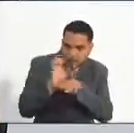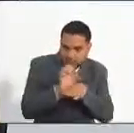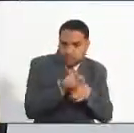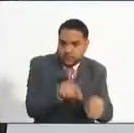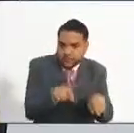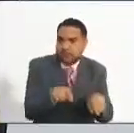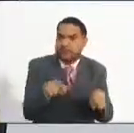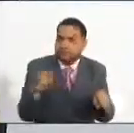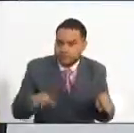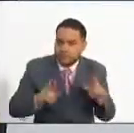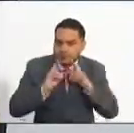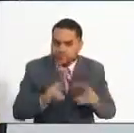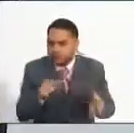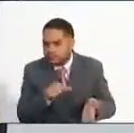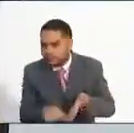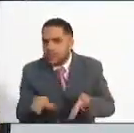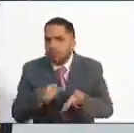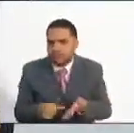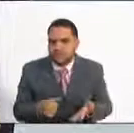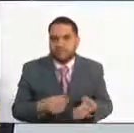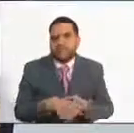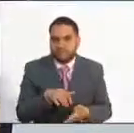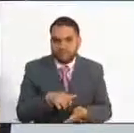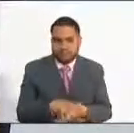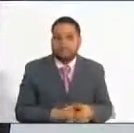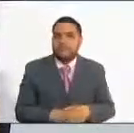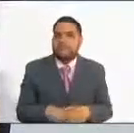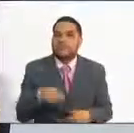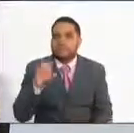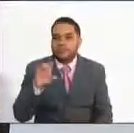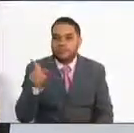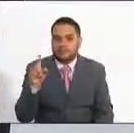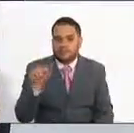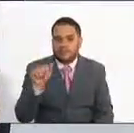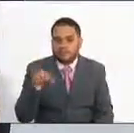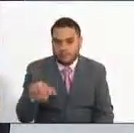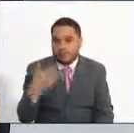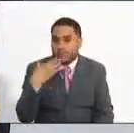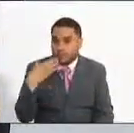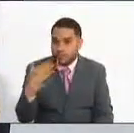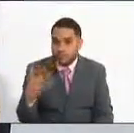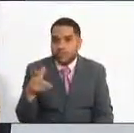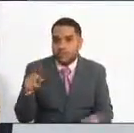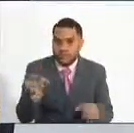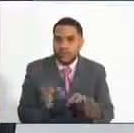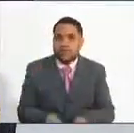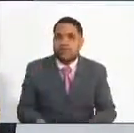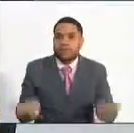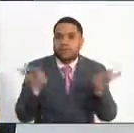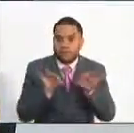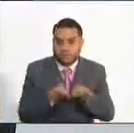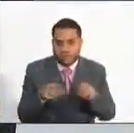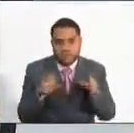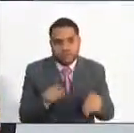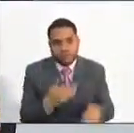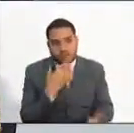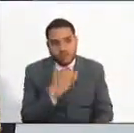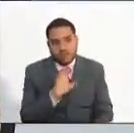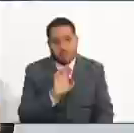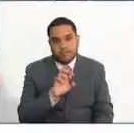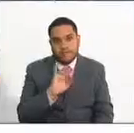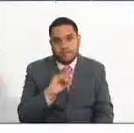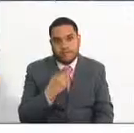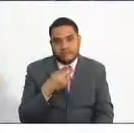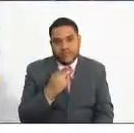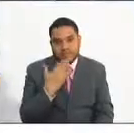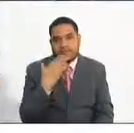sufragar los costos que generan estas convocatorias. A la ESAP muchas gracias por este espacio tan importante que nos ha brindado y a Erika